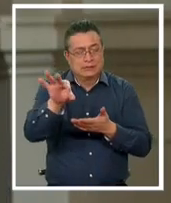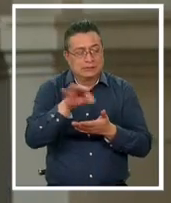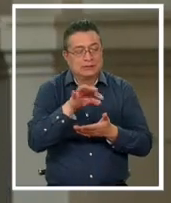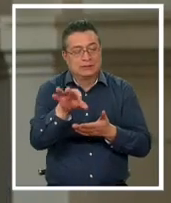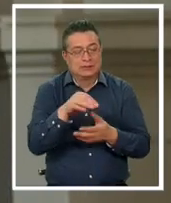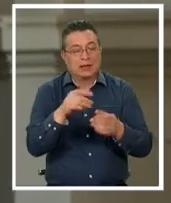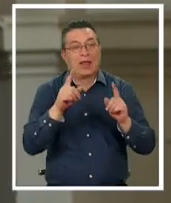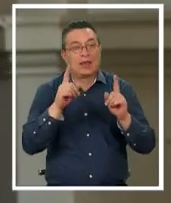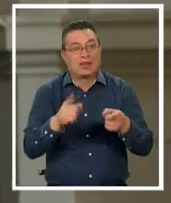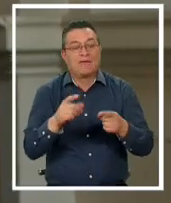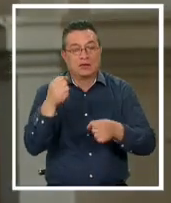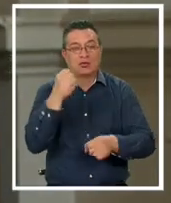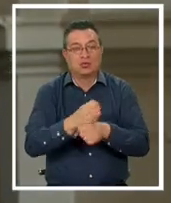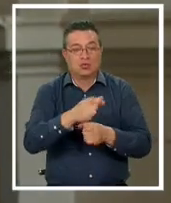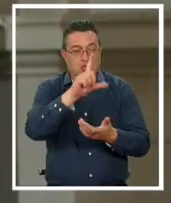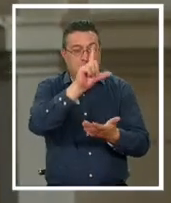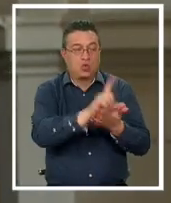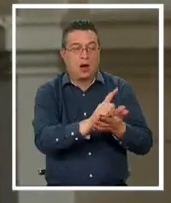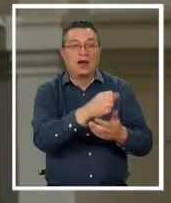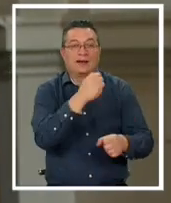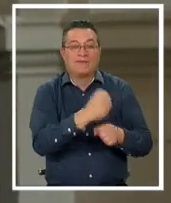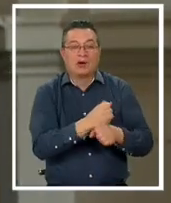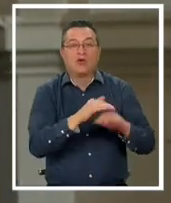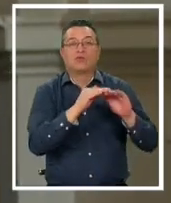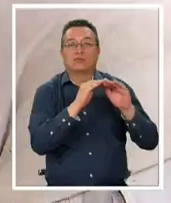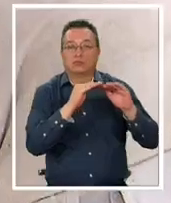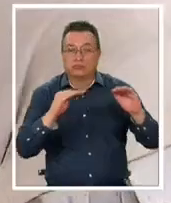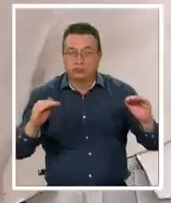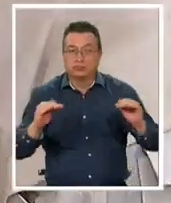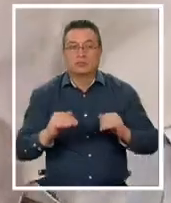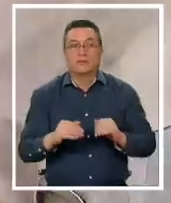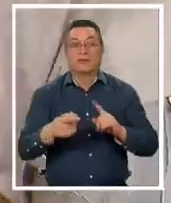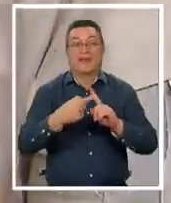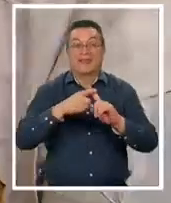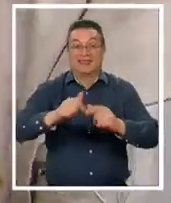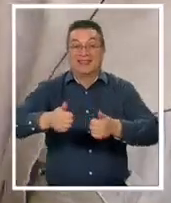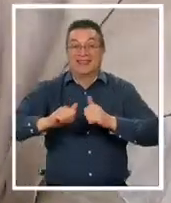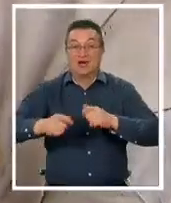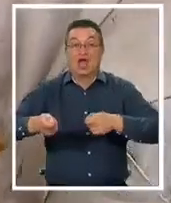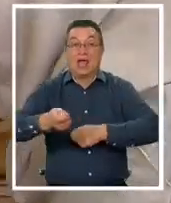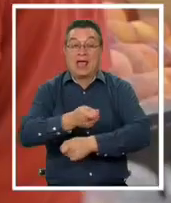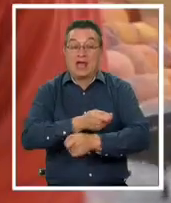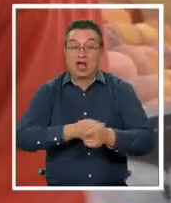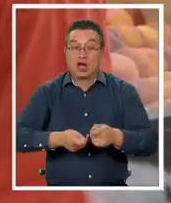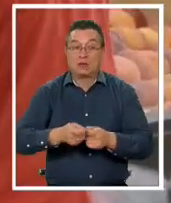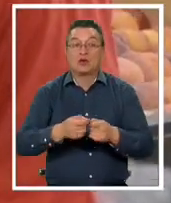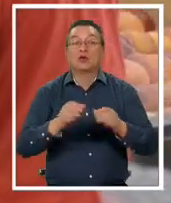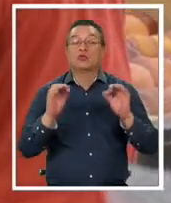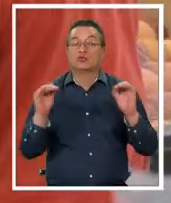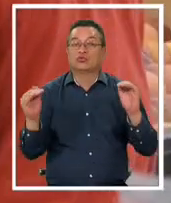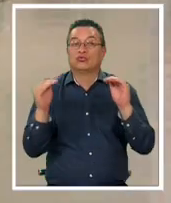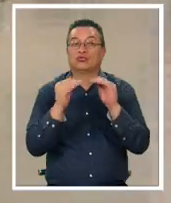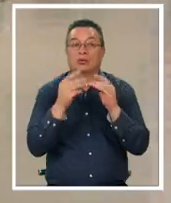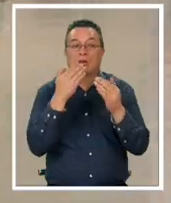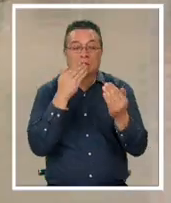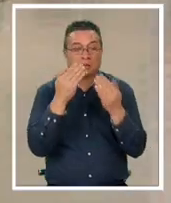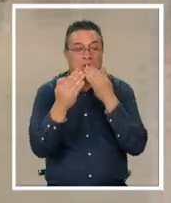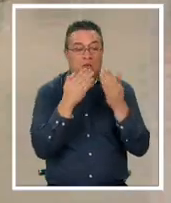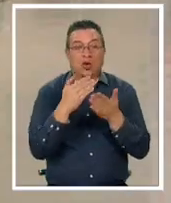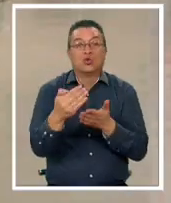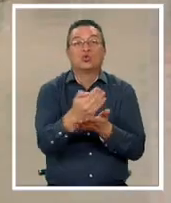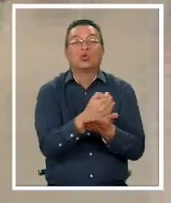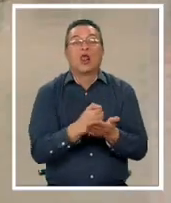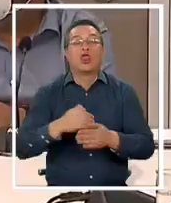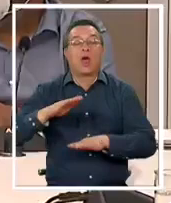además puestos de trabajo de que sean más estables. Desafíos económicos que se dan en simultáneo a la discusión del